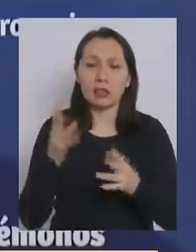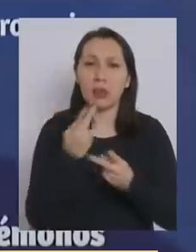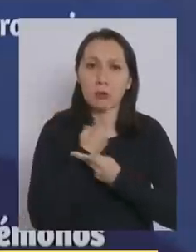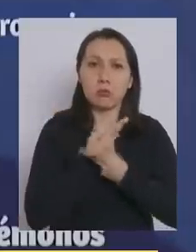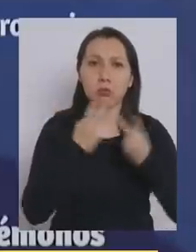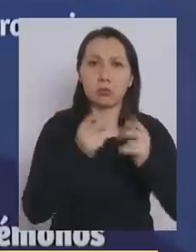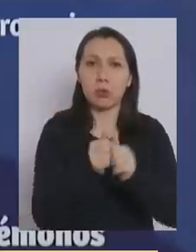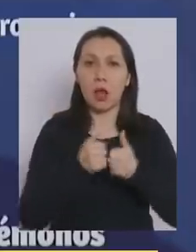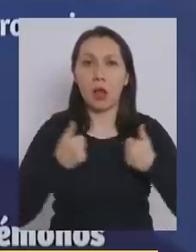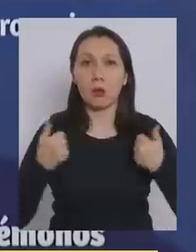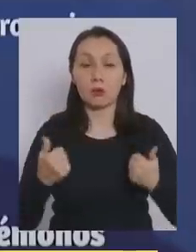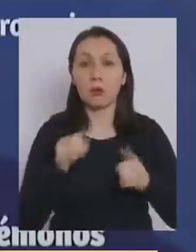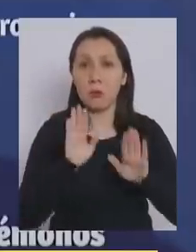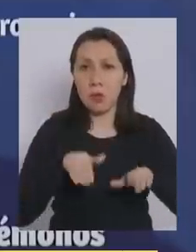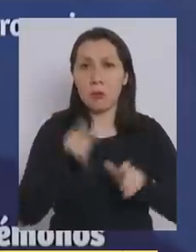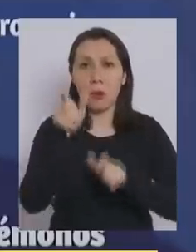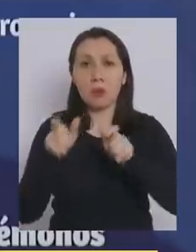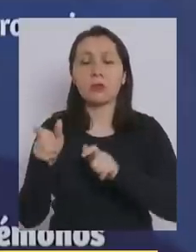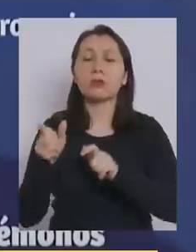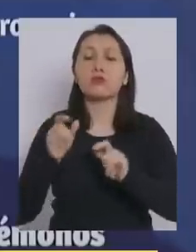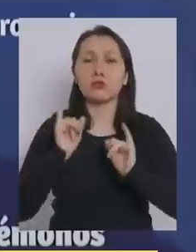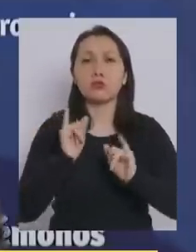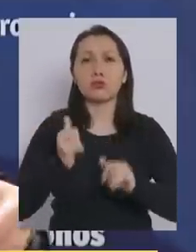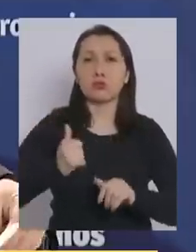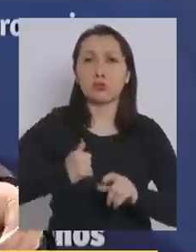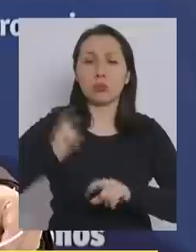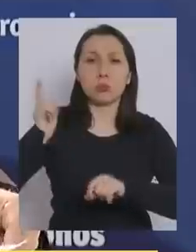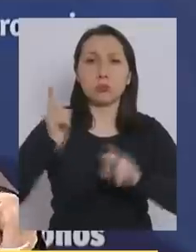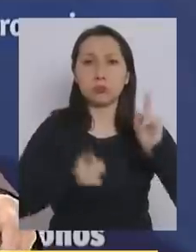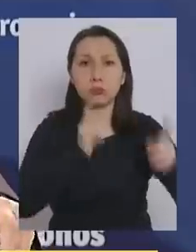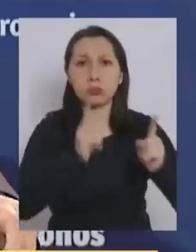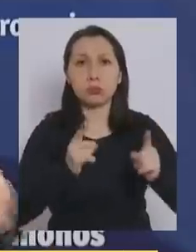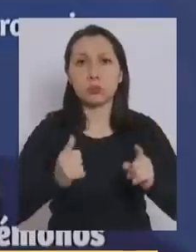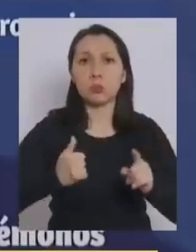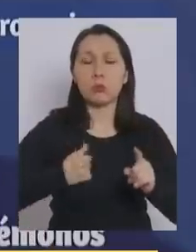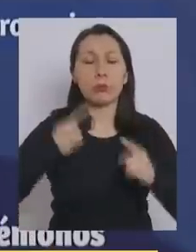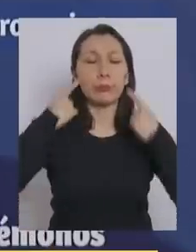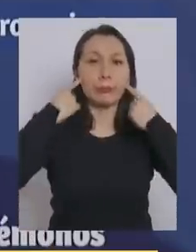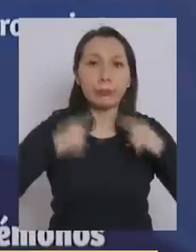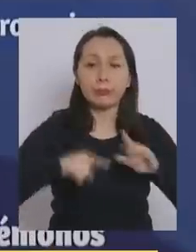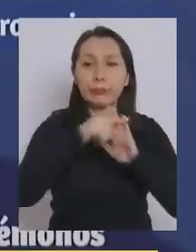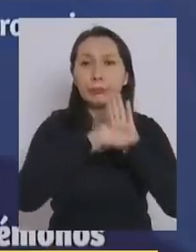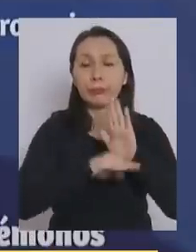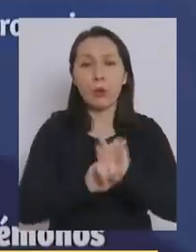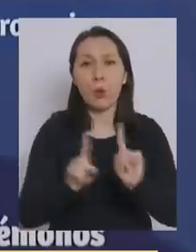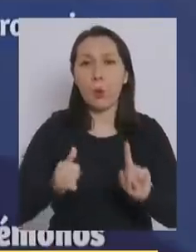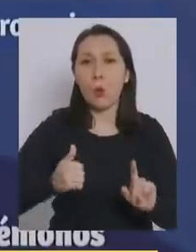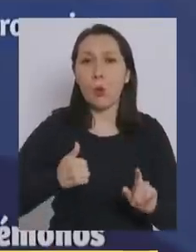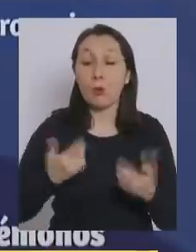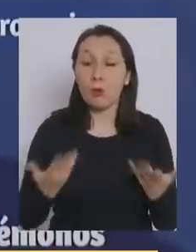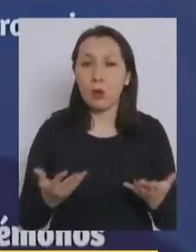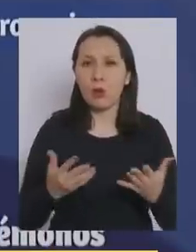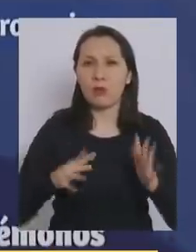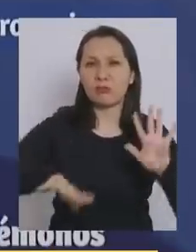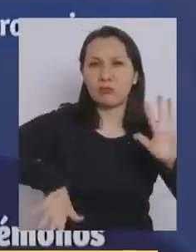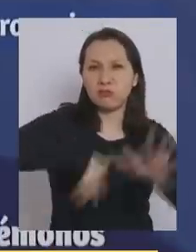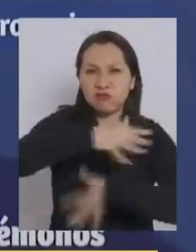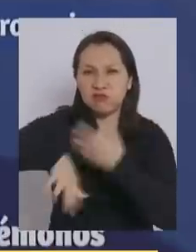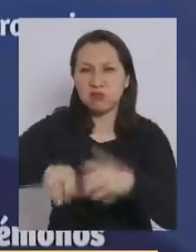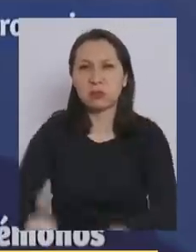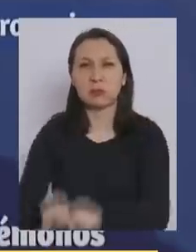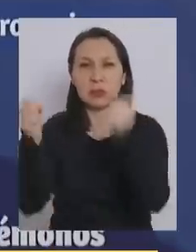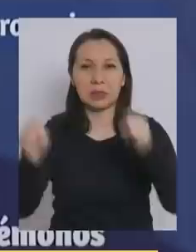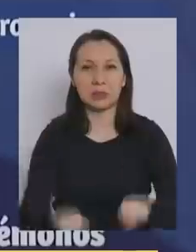por la autoridad. Ellos mismos publicitaron medidas y no se cumplieron. Creo que además el vandalismo, la